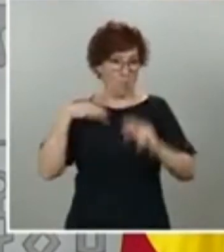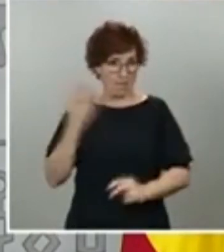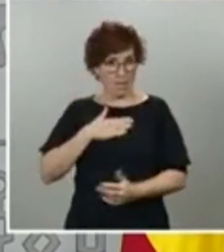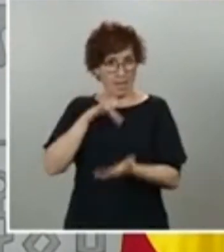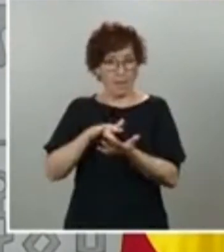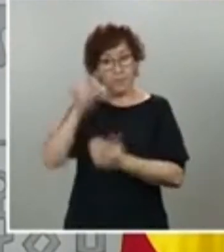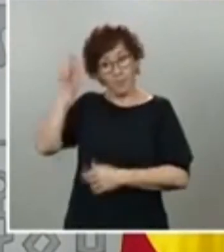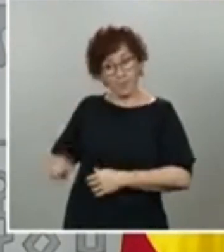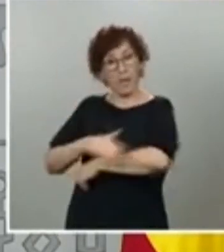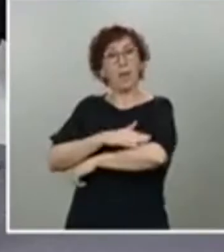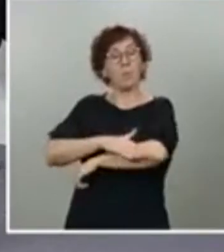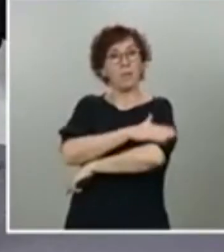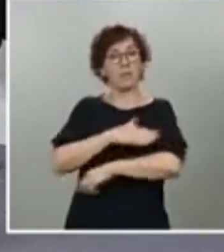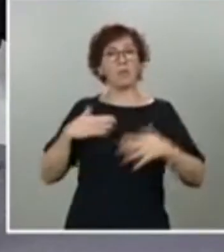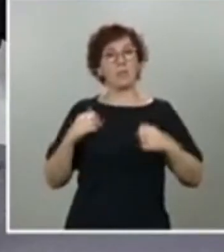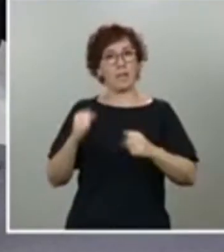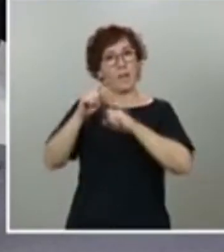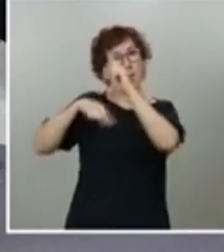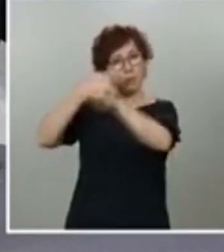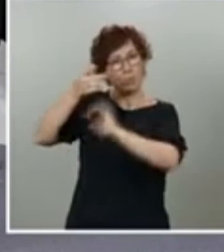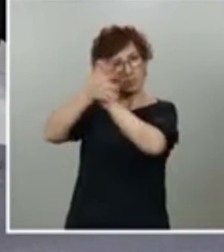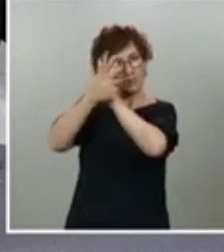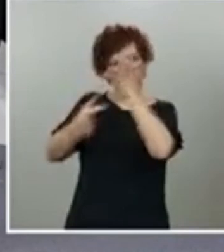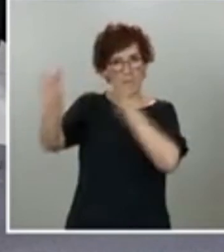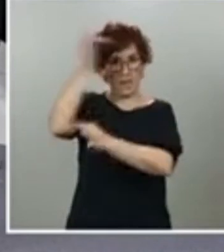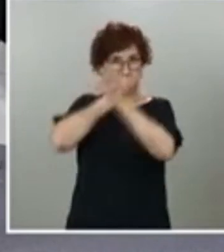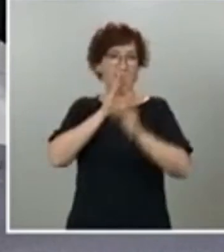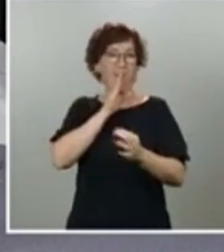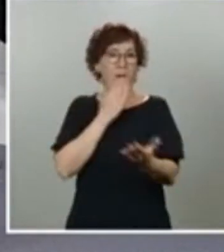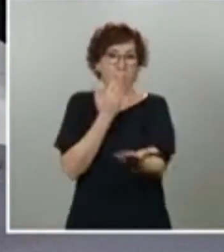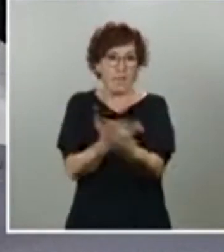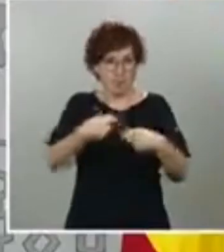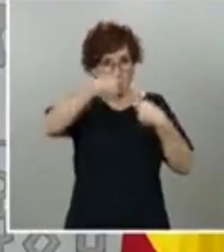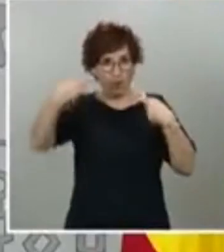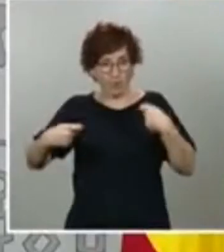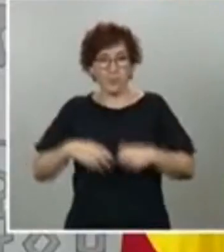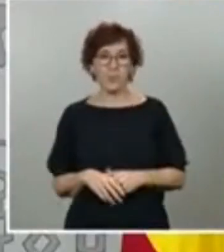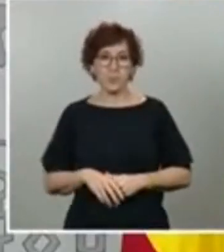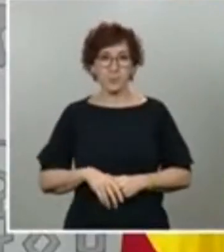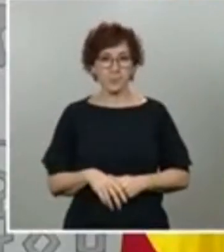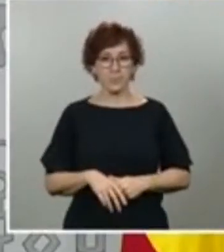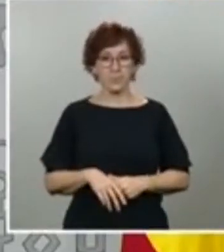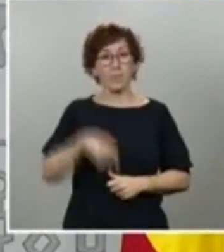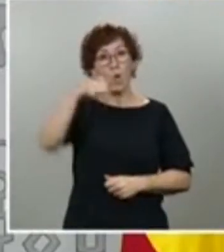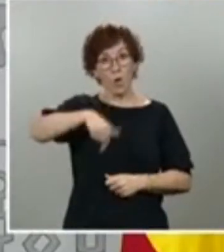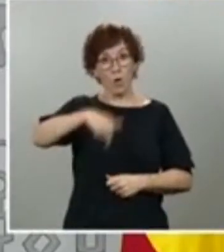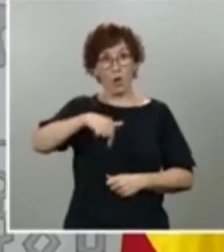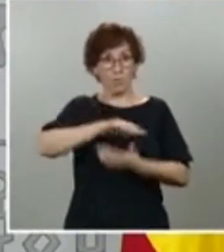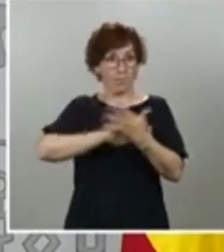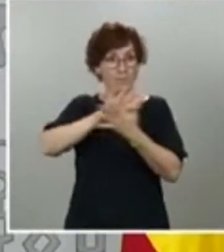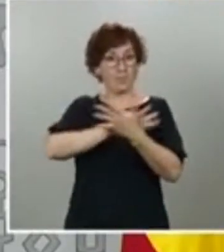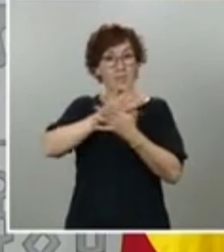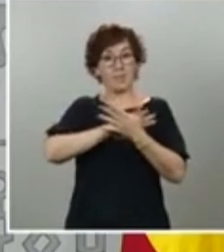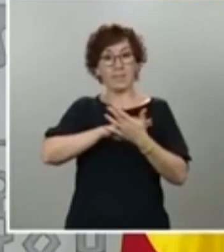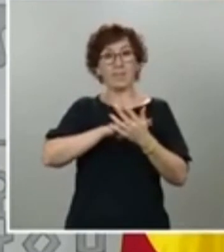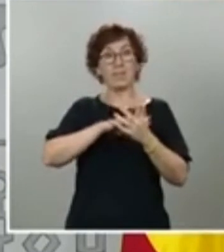posteriormente, dará detalles sobre la misma. Solo decir que, hoy por hoy, esta prórroga del estado de alarma sigue siendo